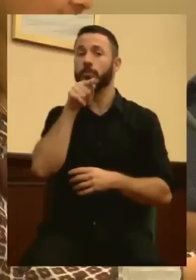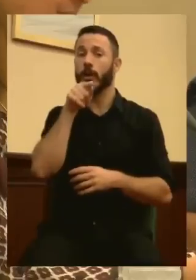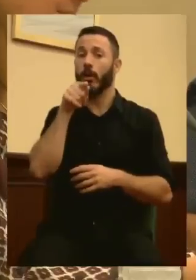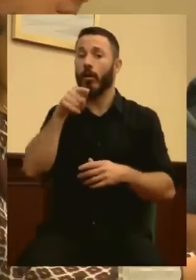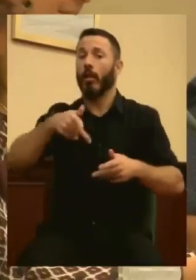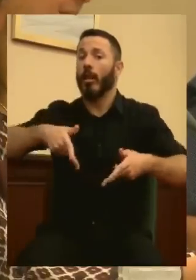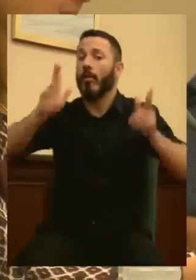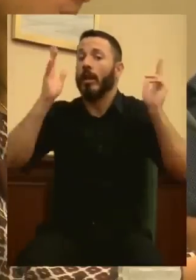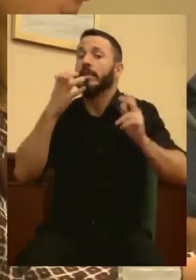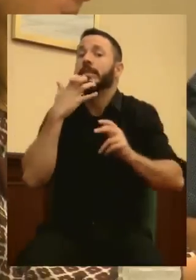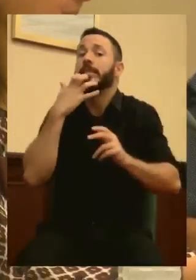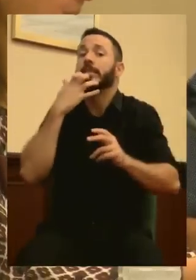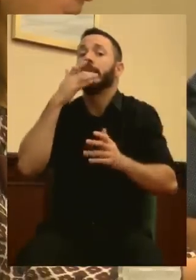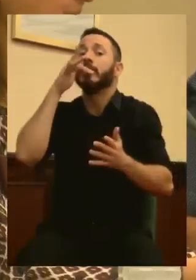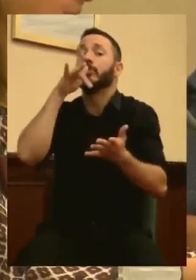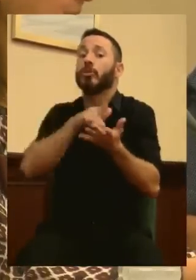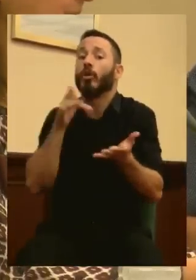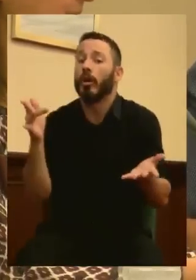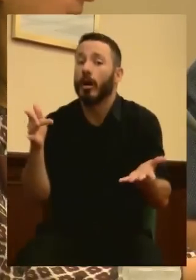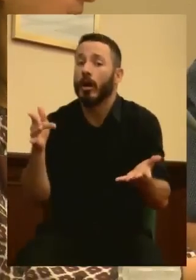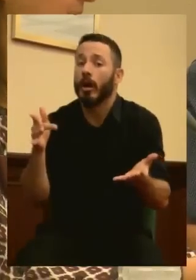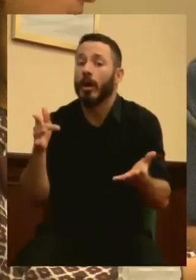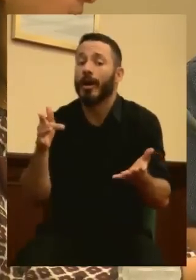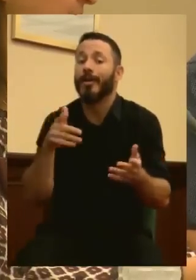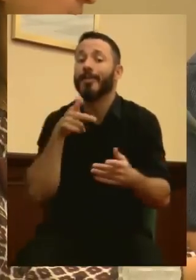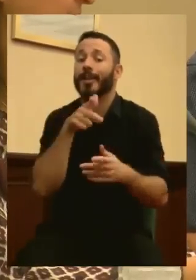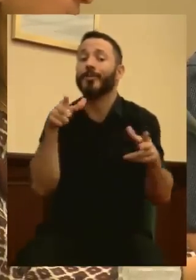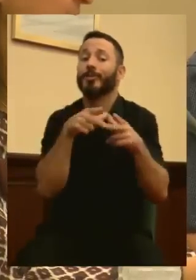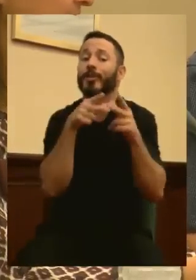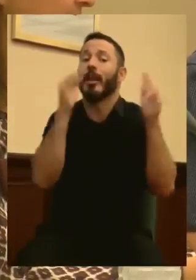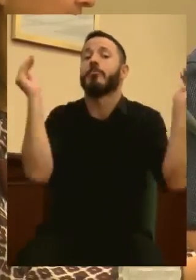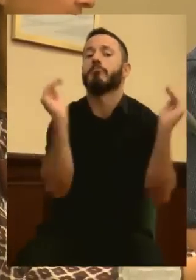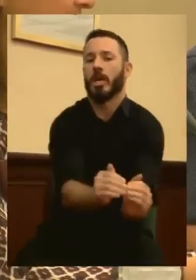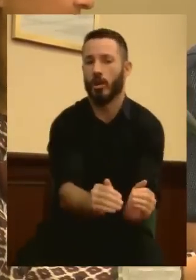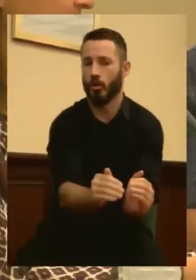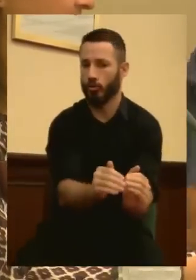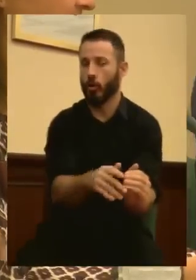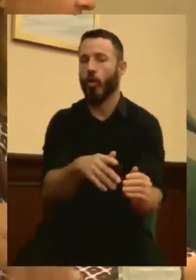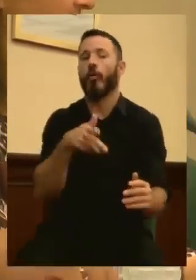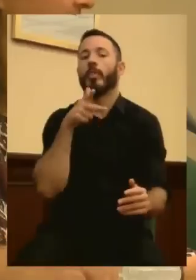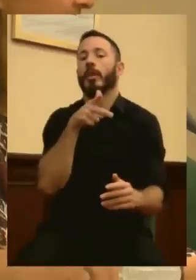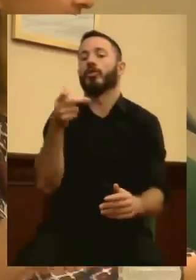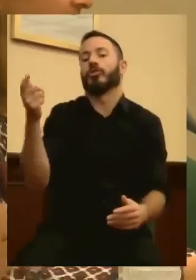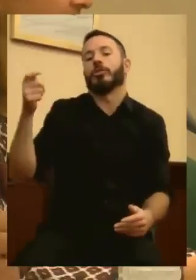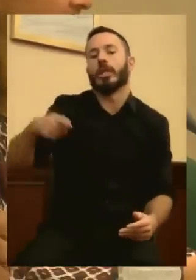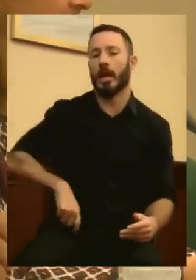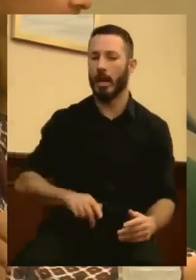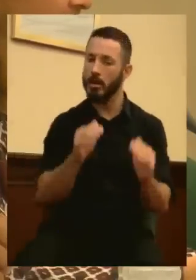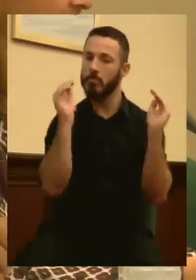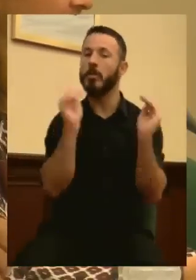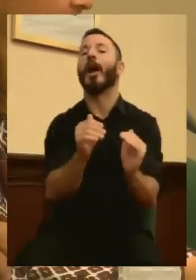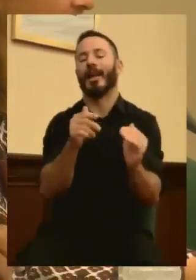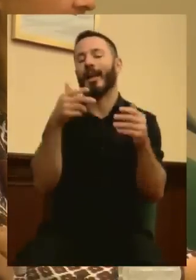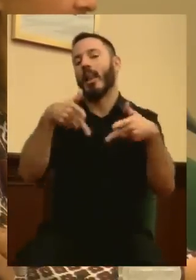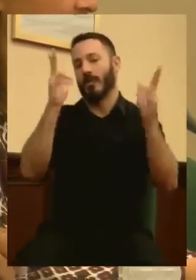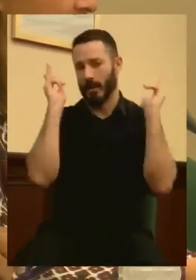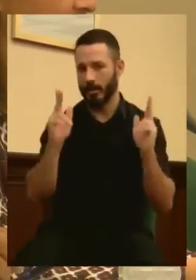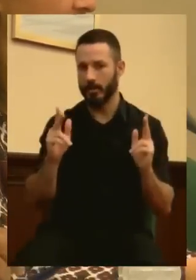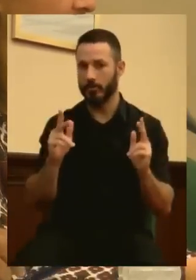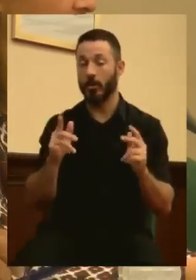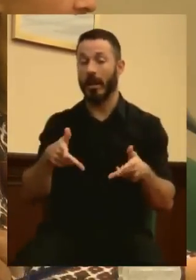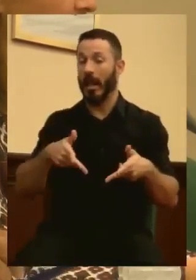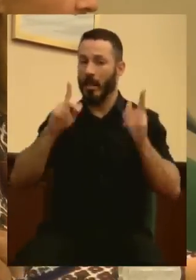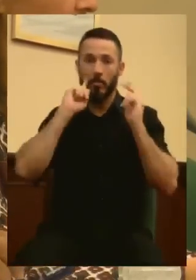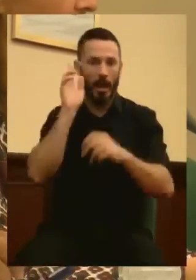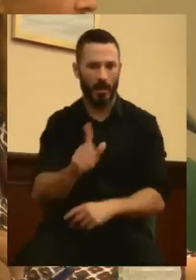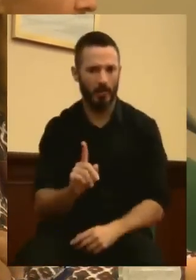liberales cuando se trata de menoscabar derechos sociales, laborales y salariales. Pero es que además ustedes ya no parecen liberales, pero por otro